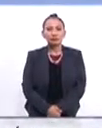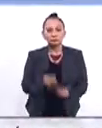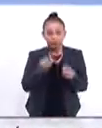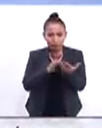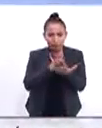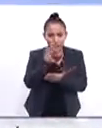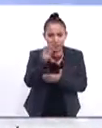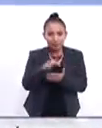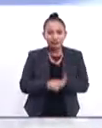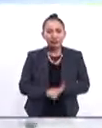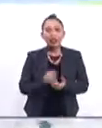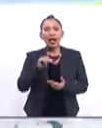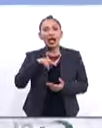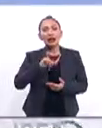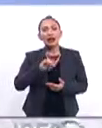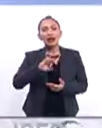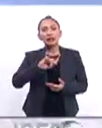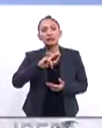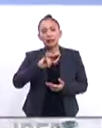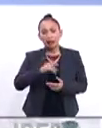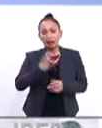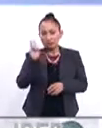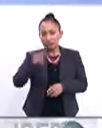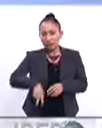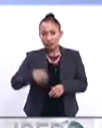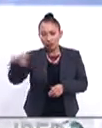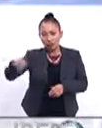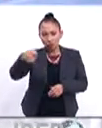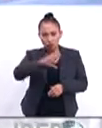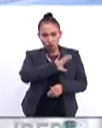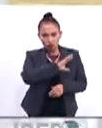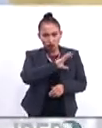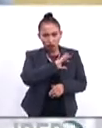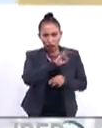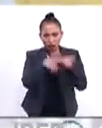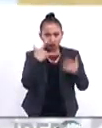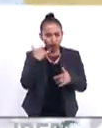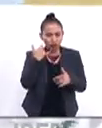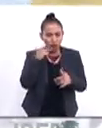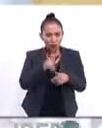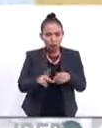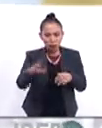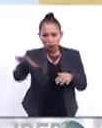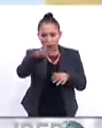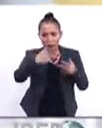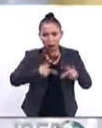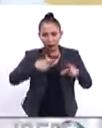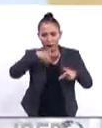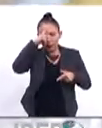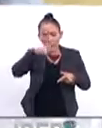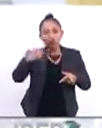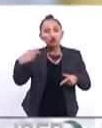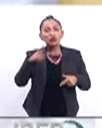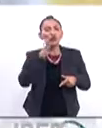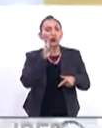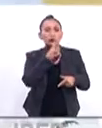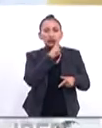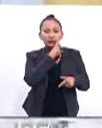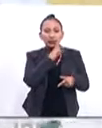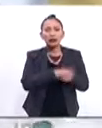Muchísimas gracias. Ana Cristina, definitivo, un saludo cordial al pueblo mexicano y a su noticiero